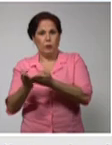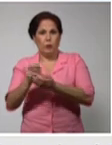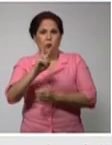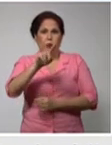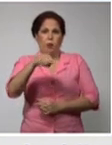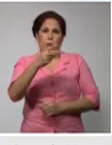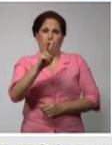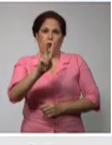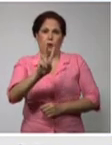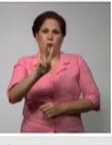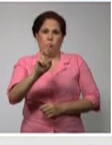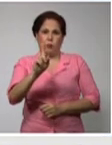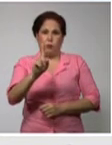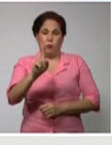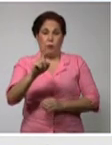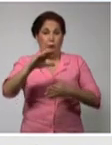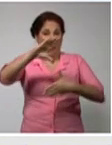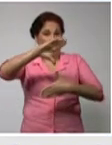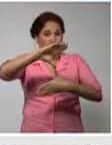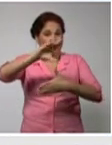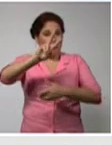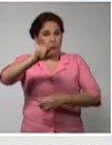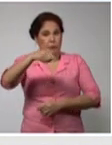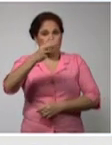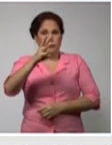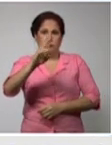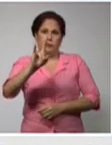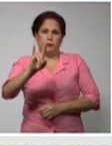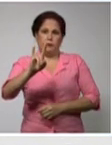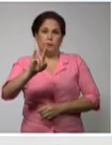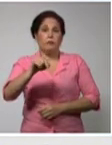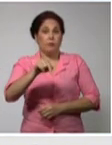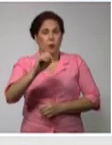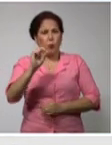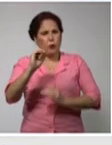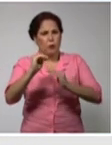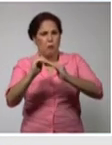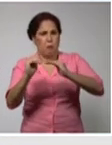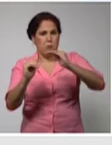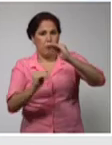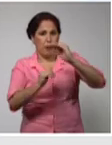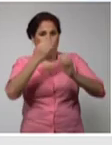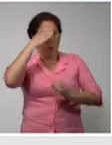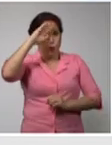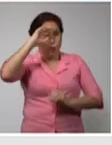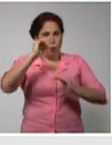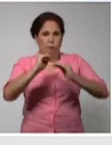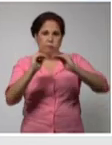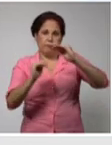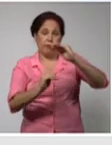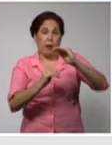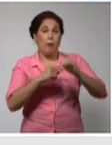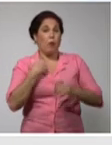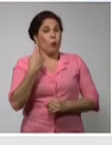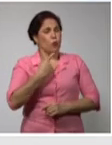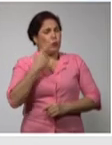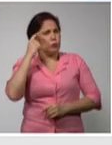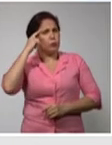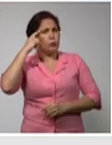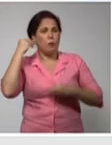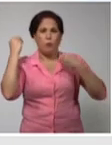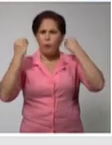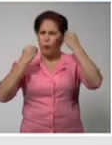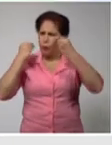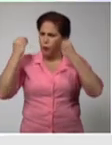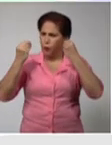y las Américas, 2,39%, pues inferior, elevada para los propósitos nuestros. Los